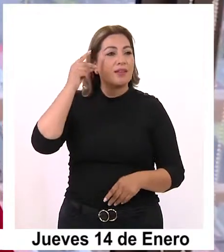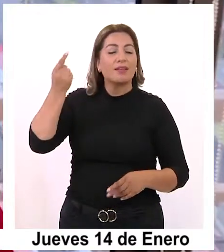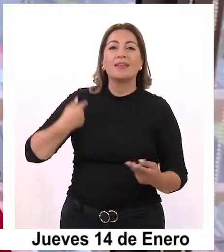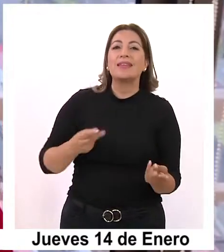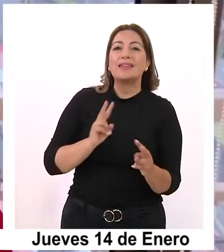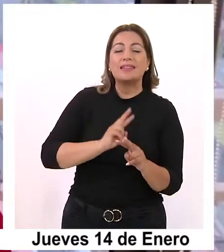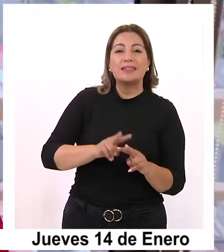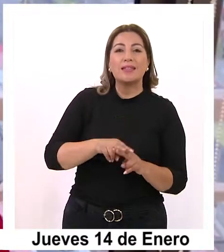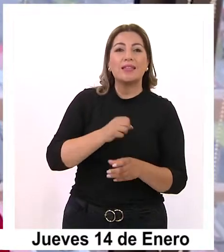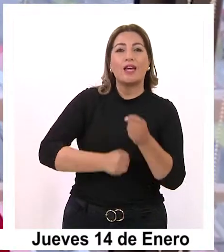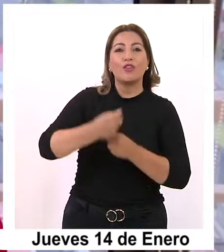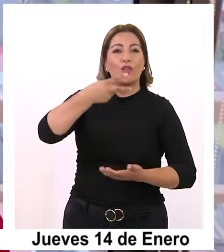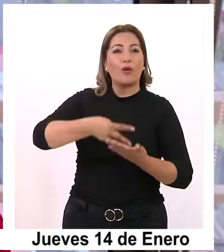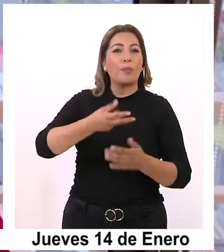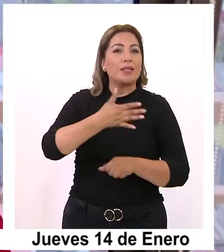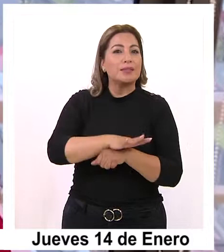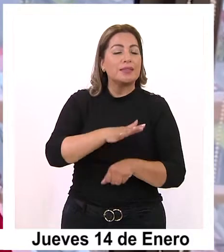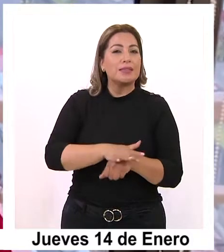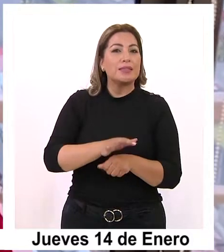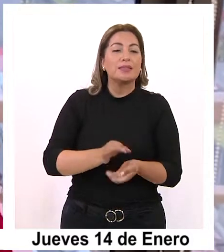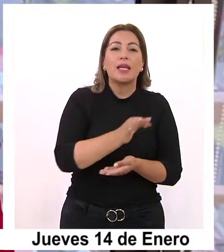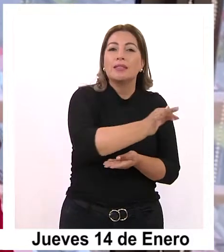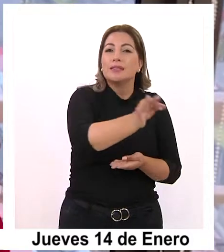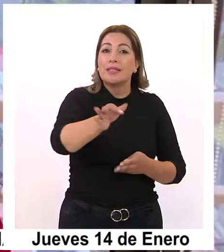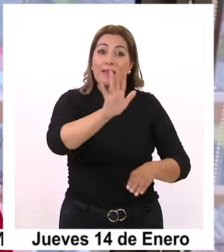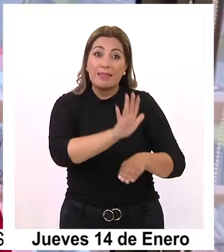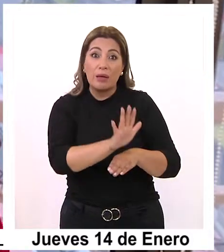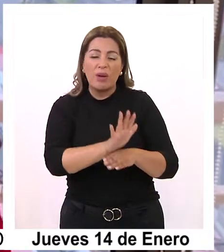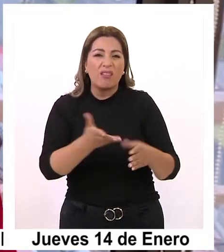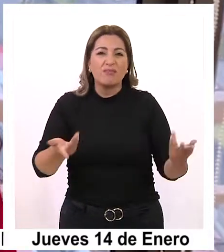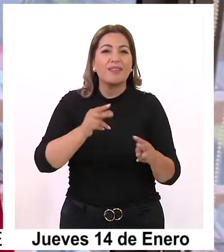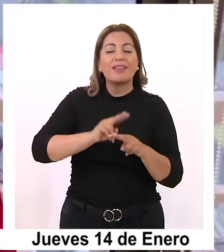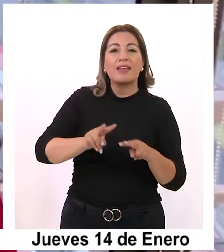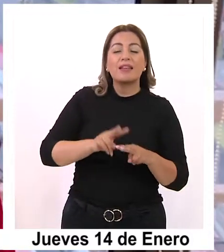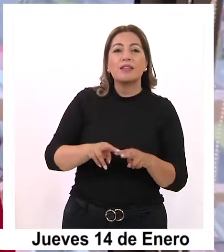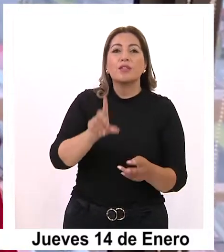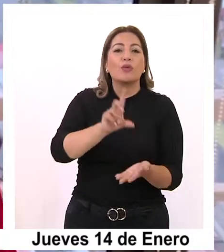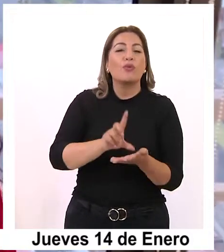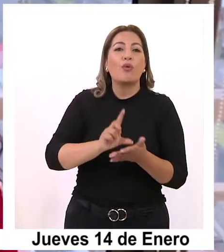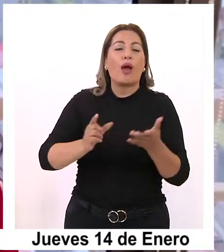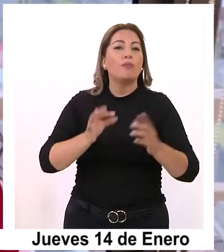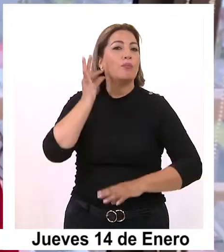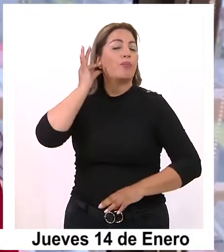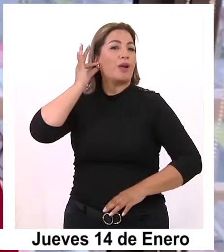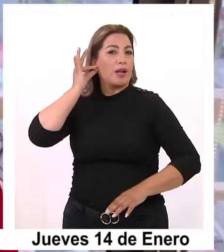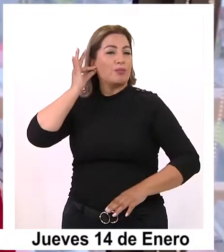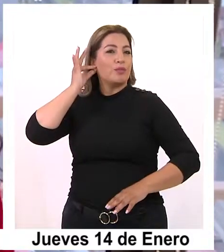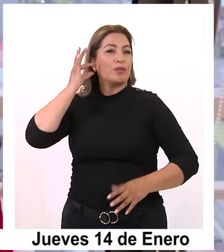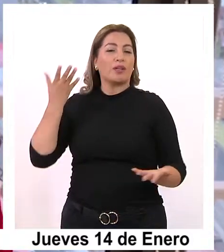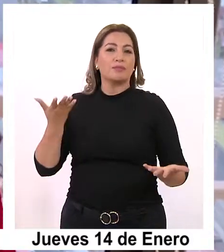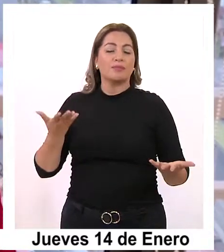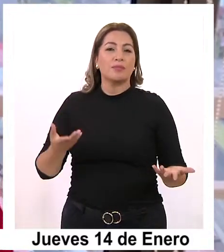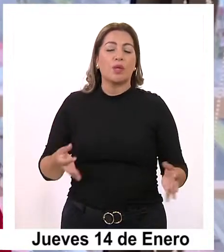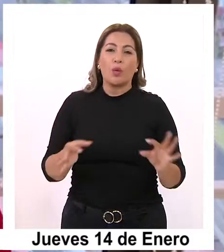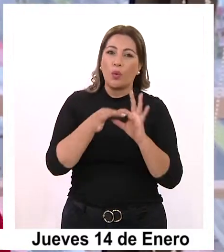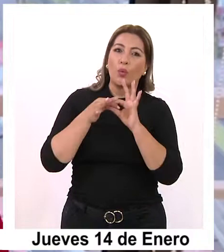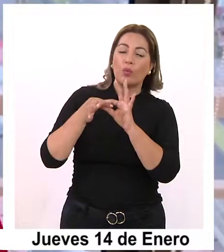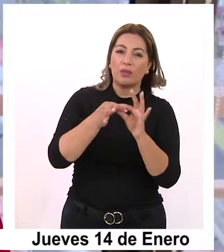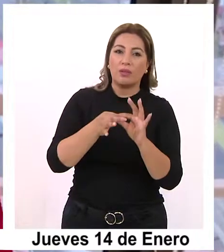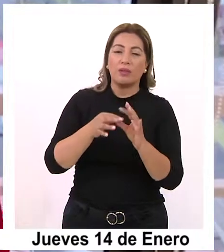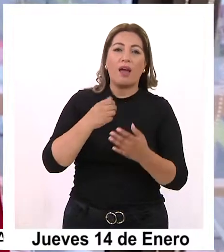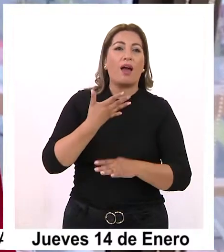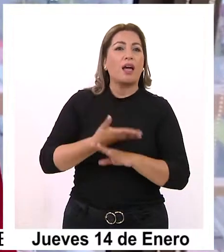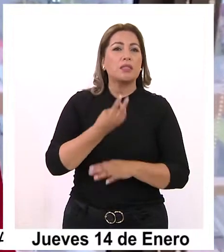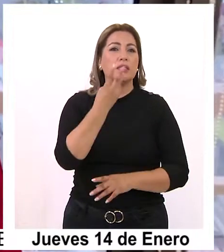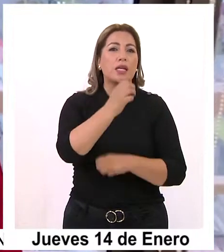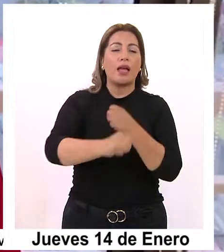ejecuta desde el año 2015 en la provincia de Altamarugal y busca generar espacios para las mujeres asociativamente. Entregamos durante